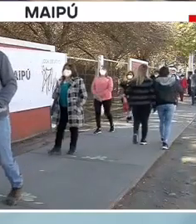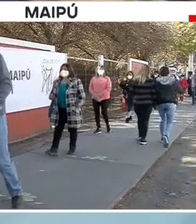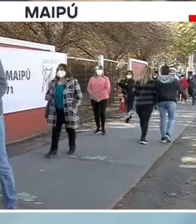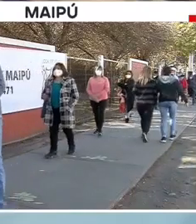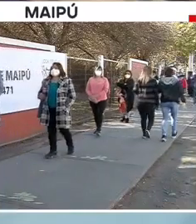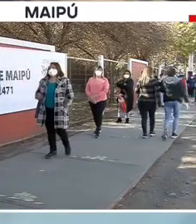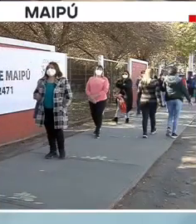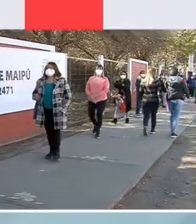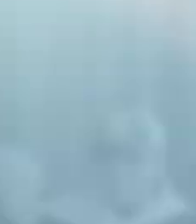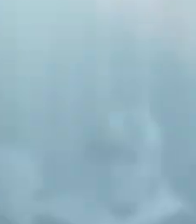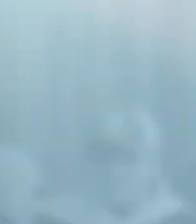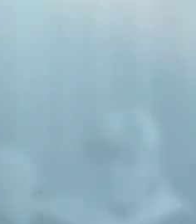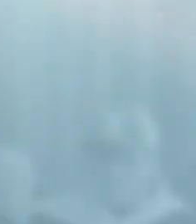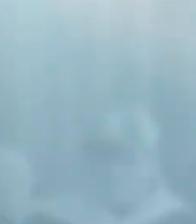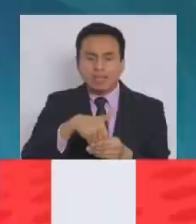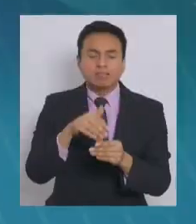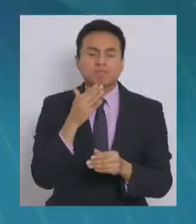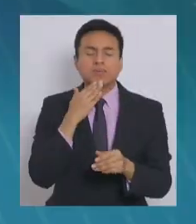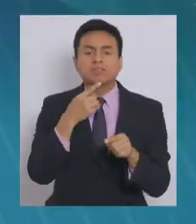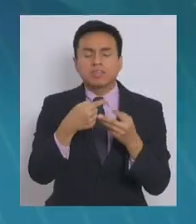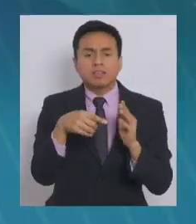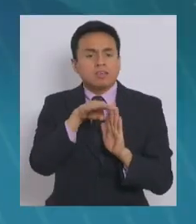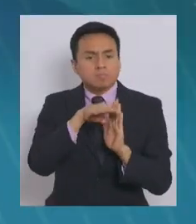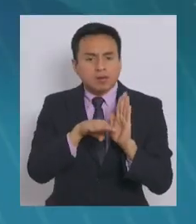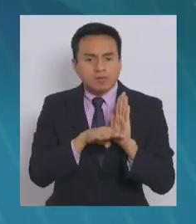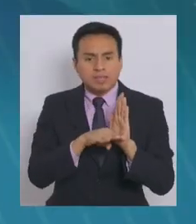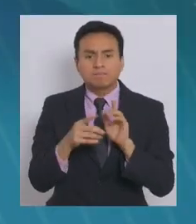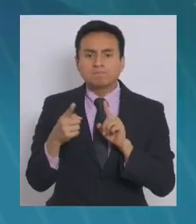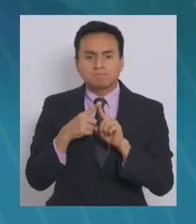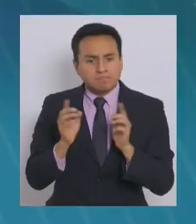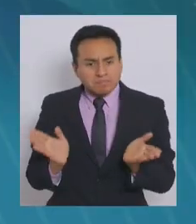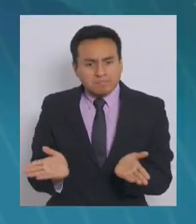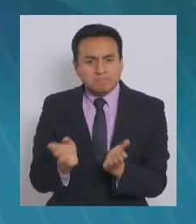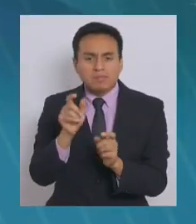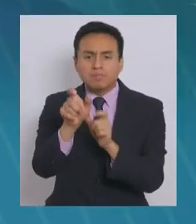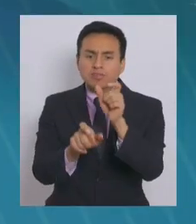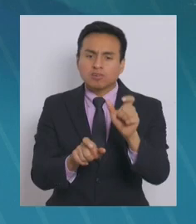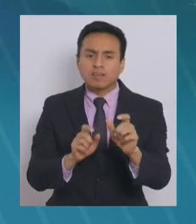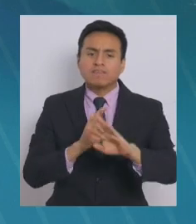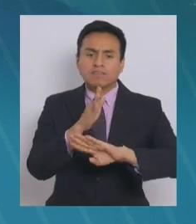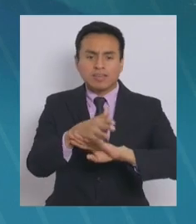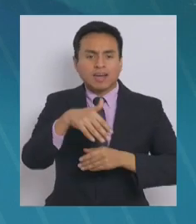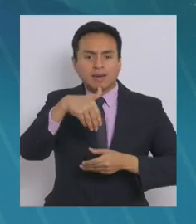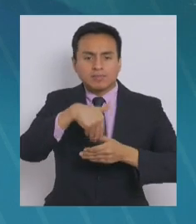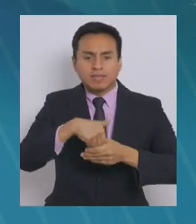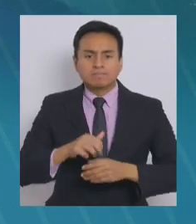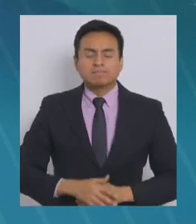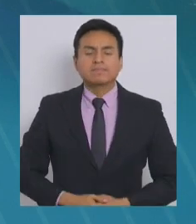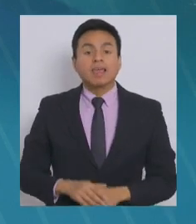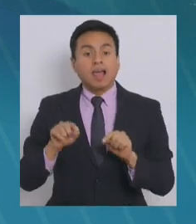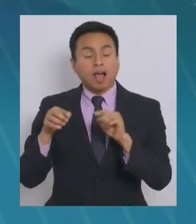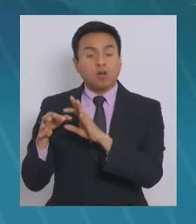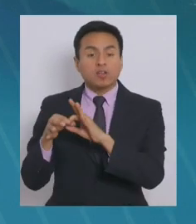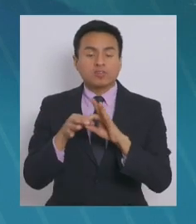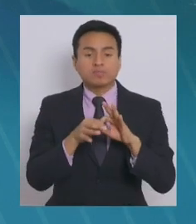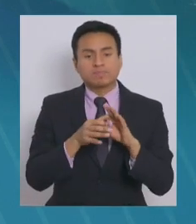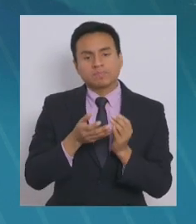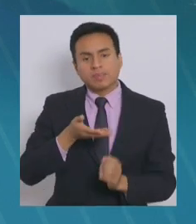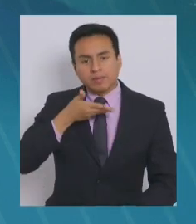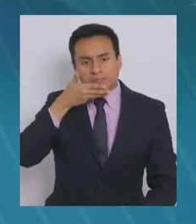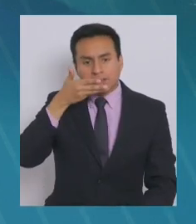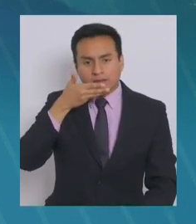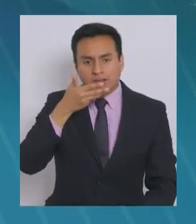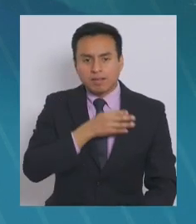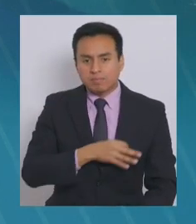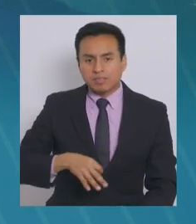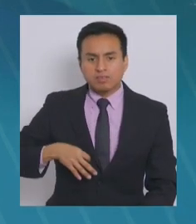Vamos a ir ahora al Palacio de la Moneda. Chile Elige, está hablando el ministro vocero de Gobierno, Jaime Belol. Escuchemos la primera vocería del Gobierno en torno